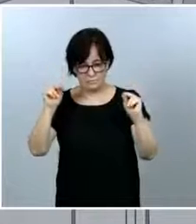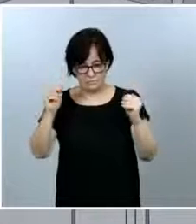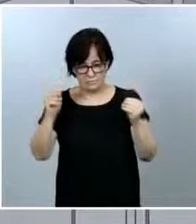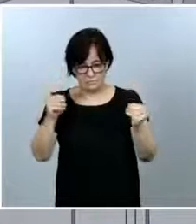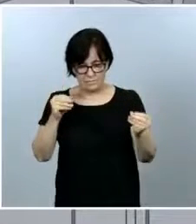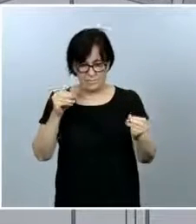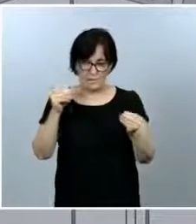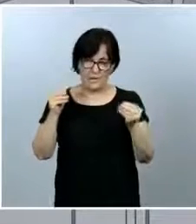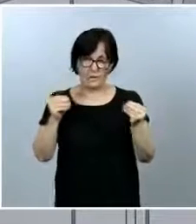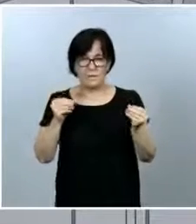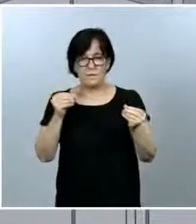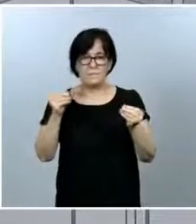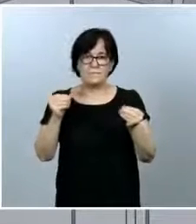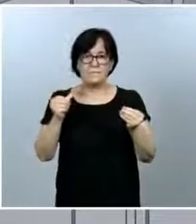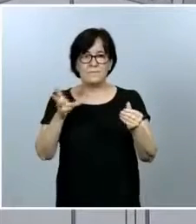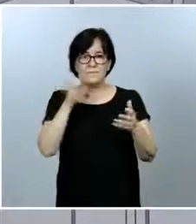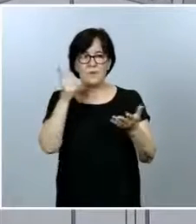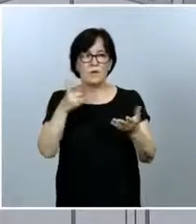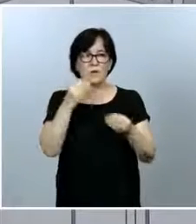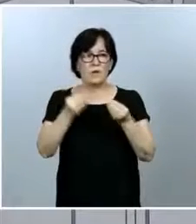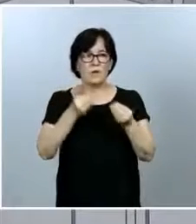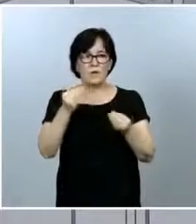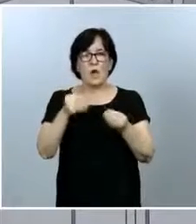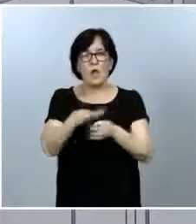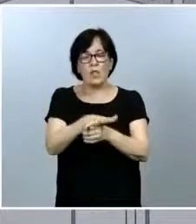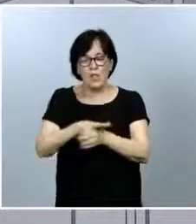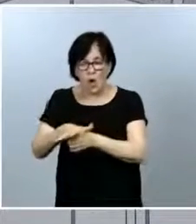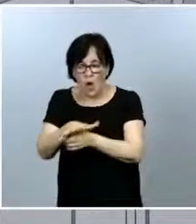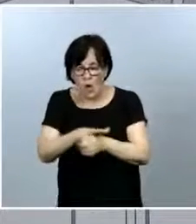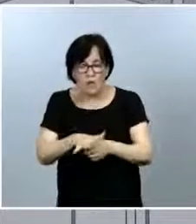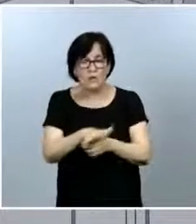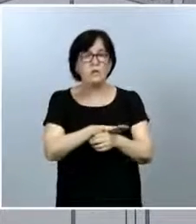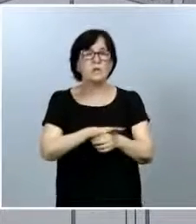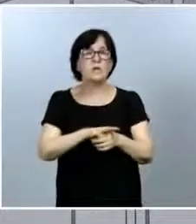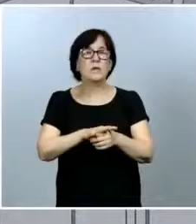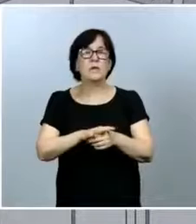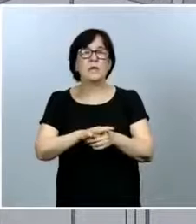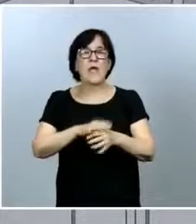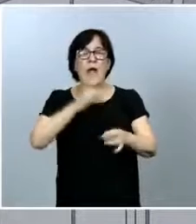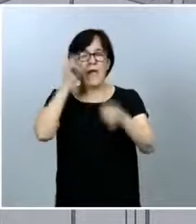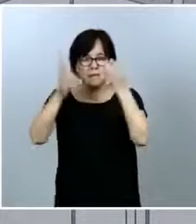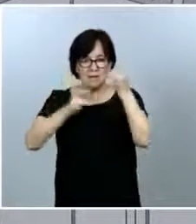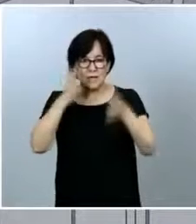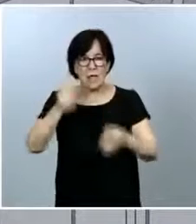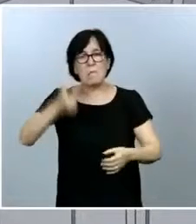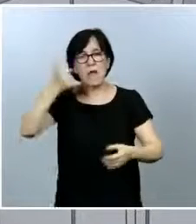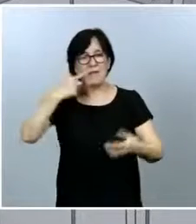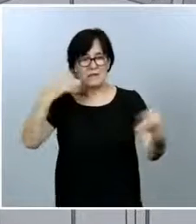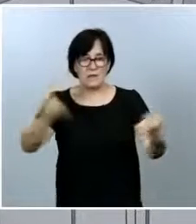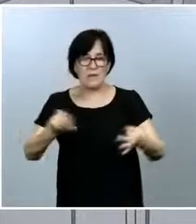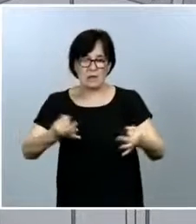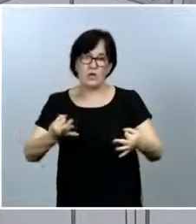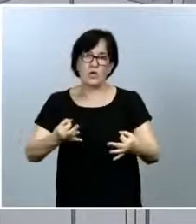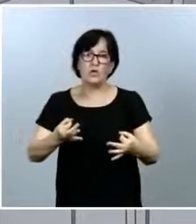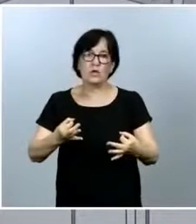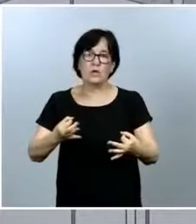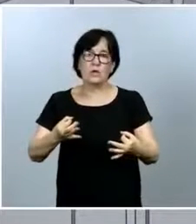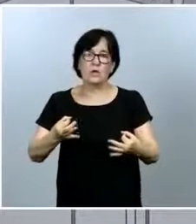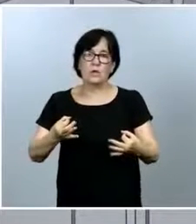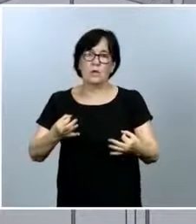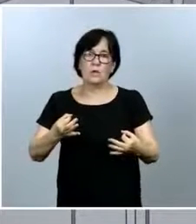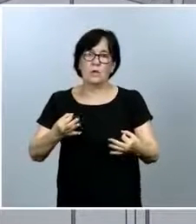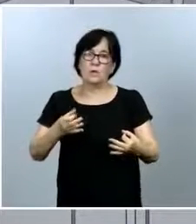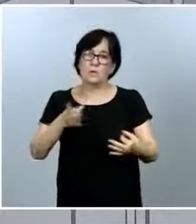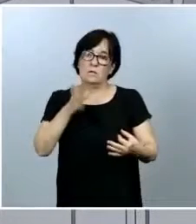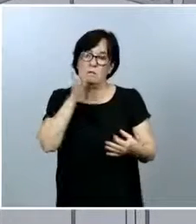de los escenarios o de zonas o de las actividades de más riesgo que se podían hacer al menos por